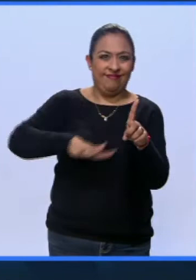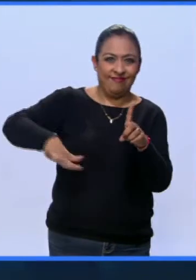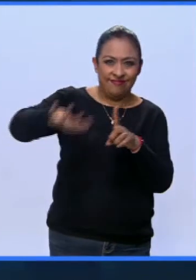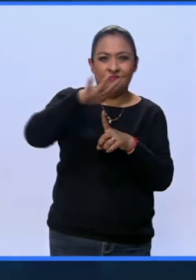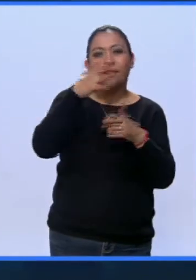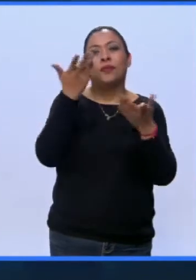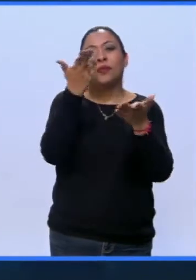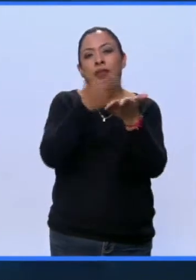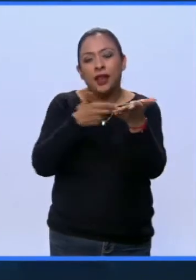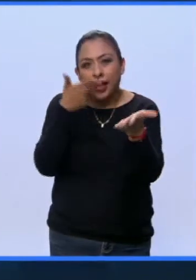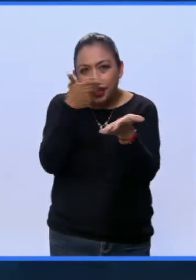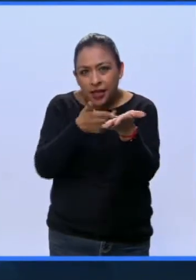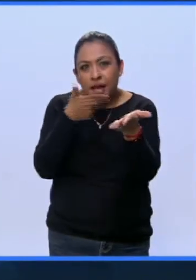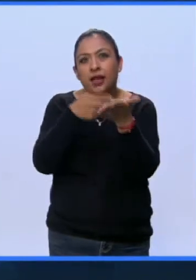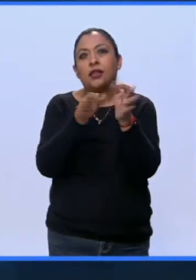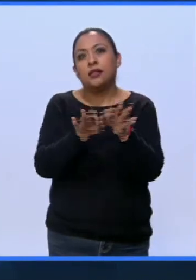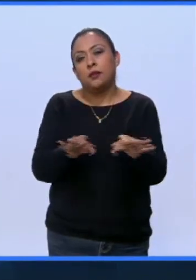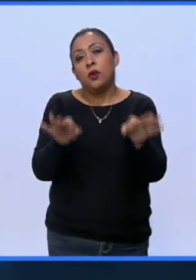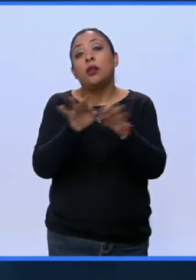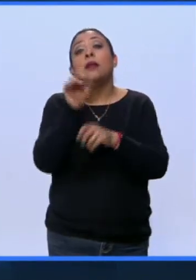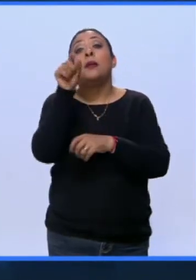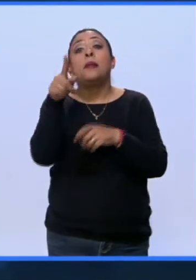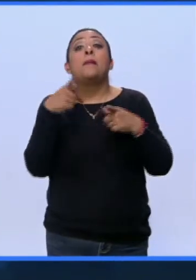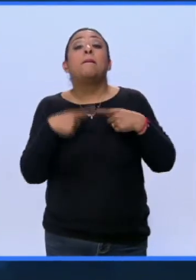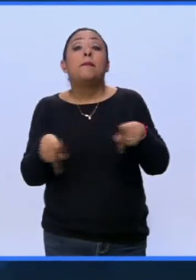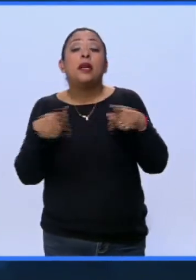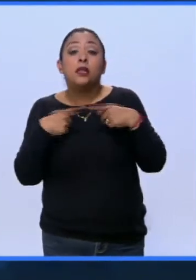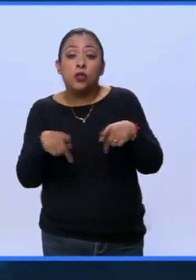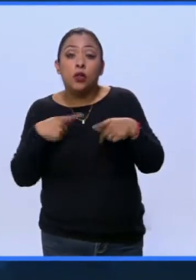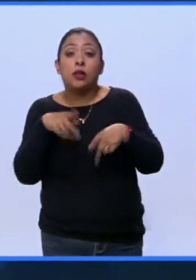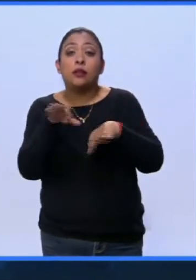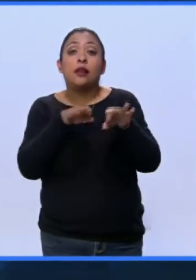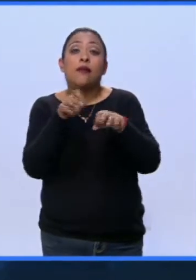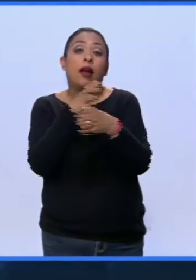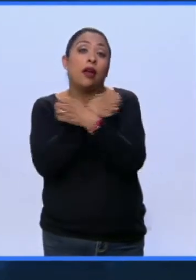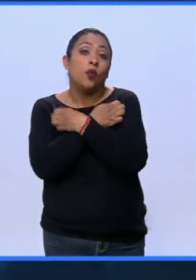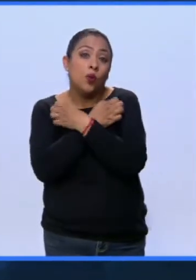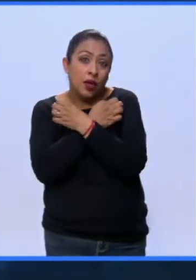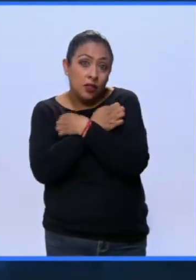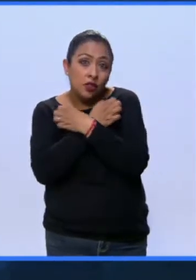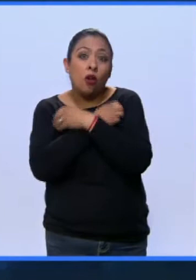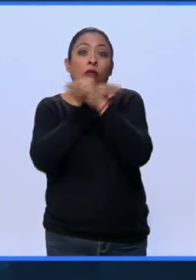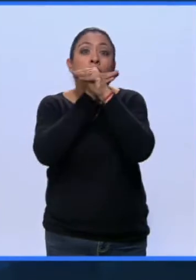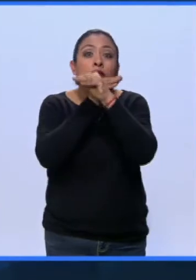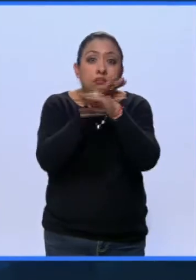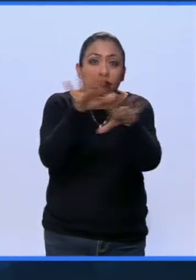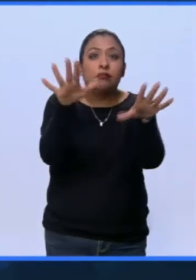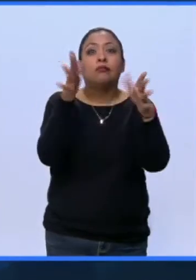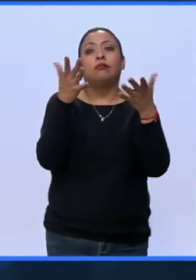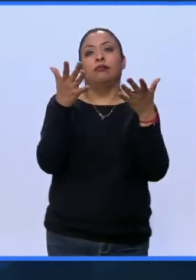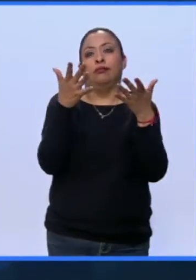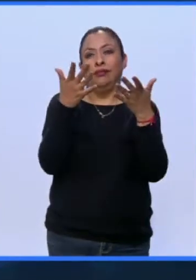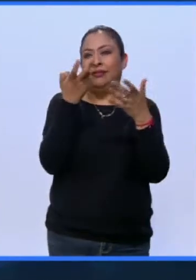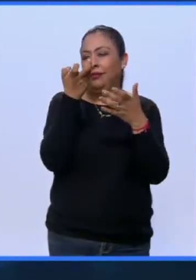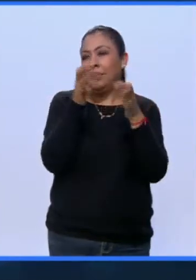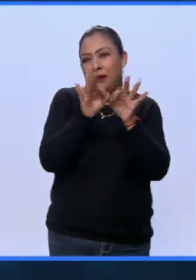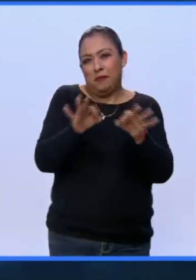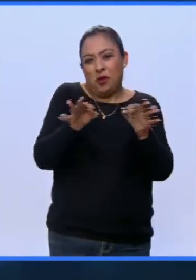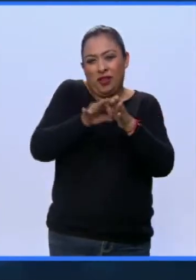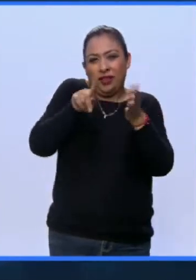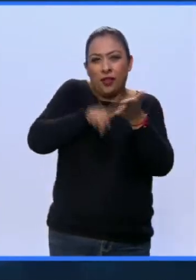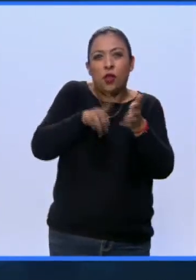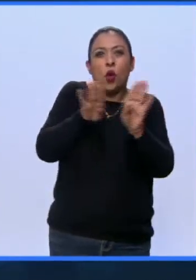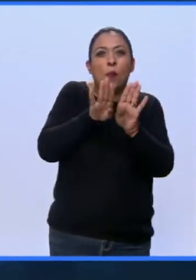los talleres, ¿verdad? Y la gente que está trabajando en la parte educativa, en la difusión, en la divulgación, en la